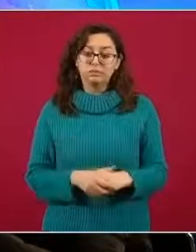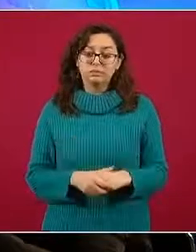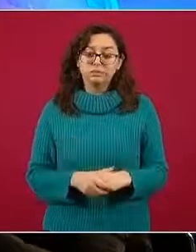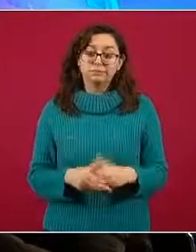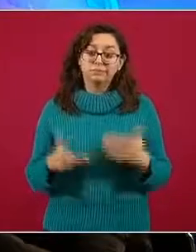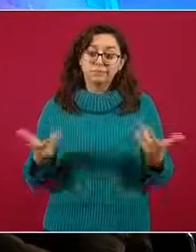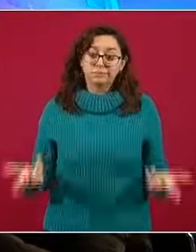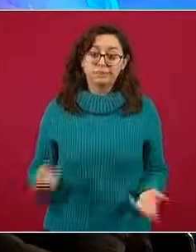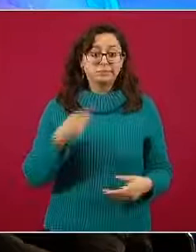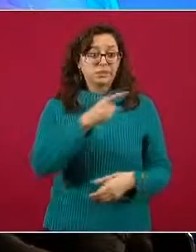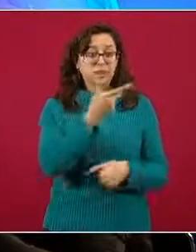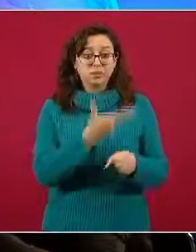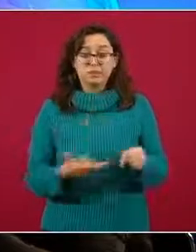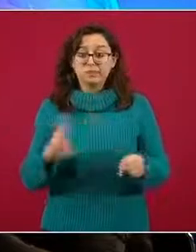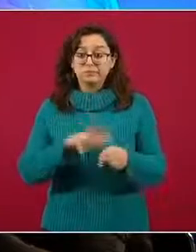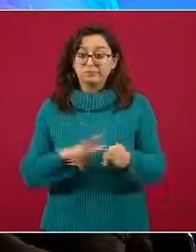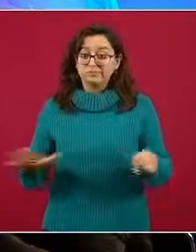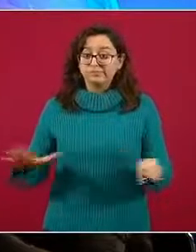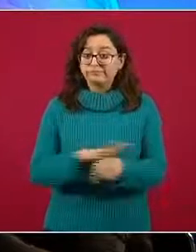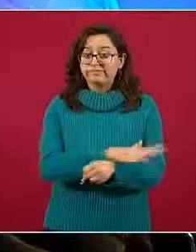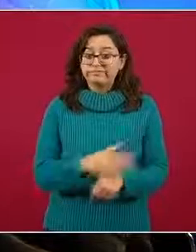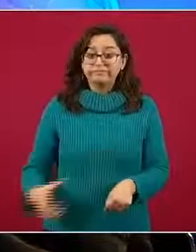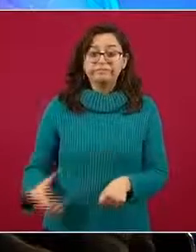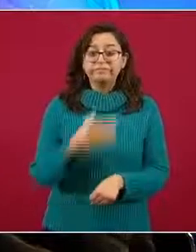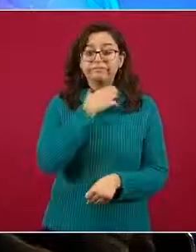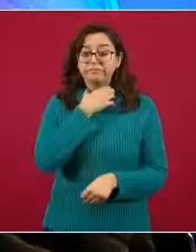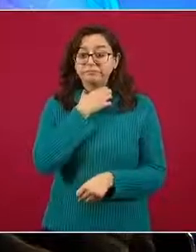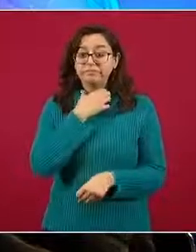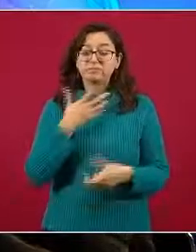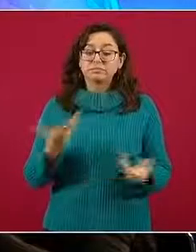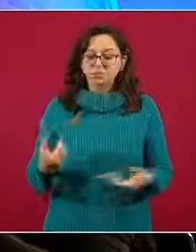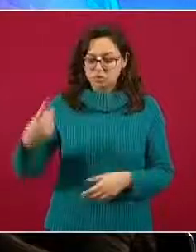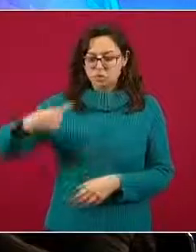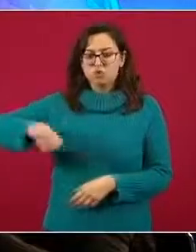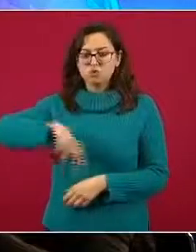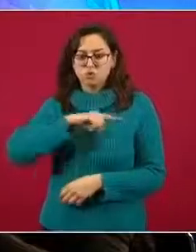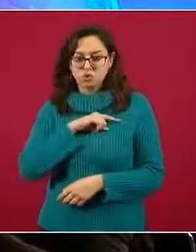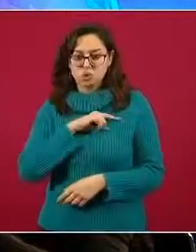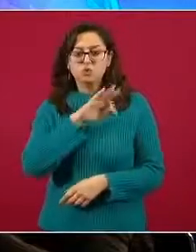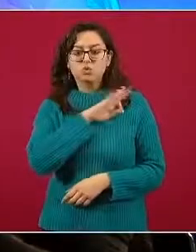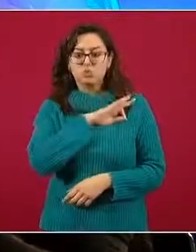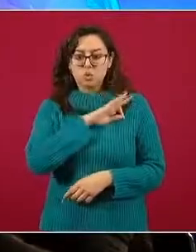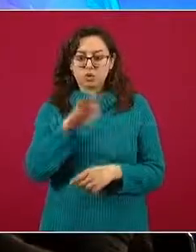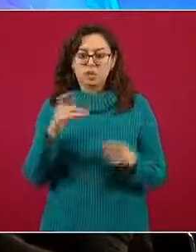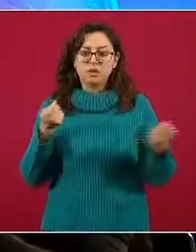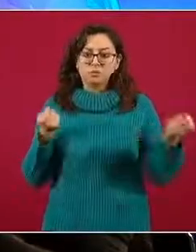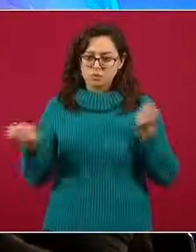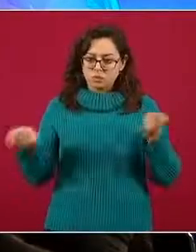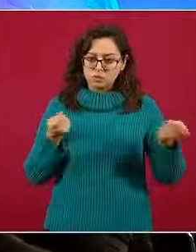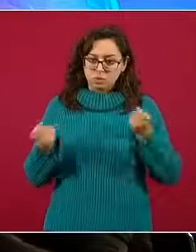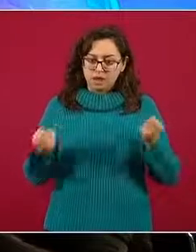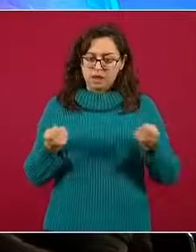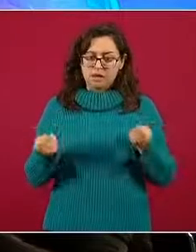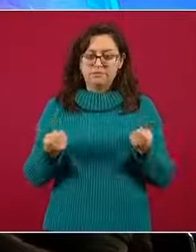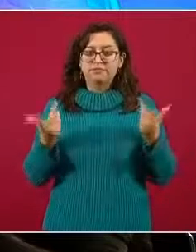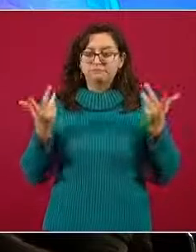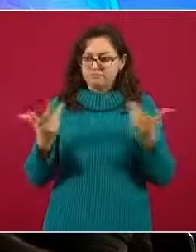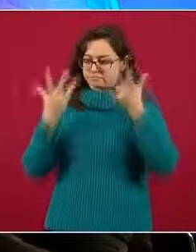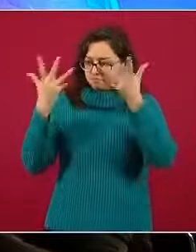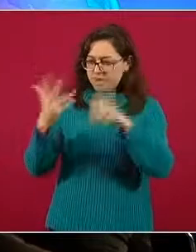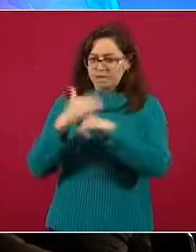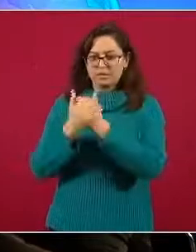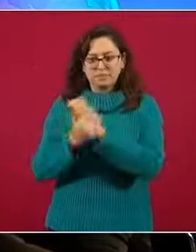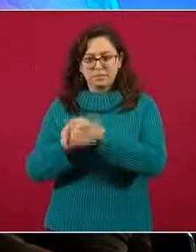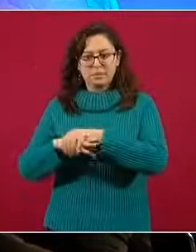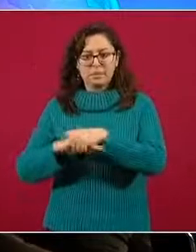evitar el colapso de nuestros hospitales está en nuestras manos. ¿Por qué? Porque son mis manos las que tengo que estar lavando frecuentemente, son mis